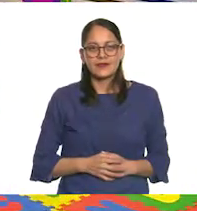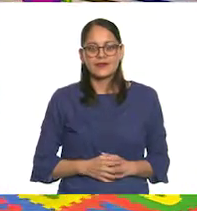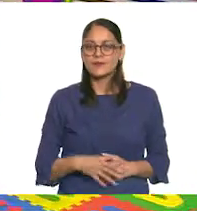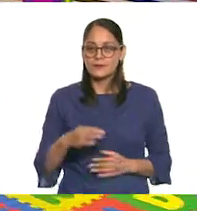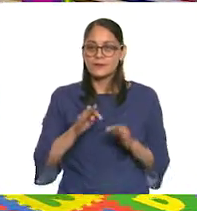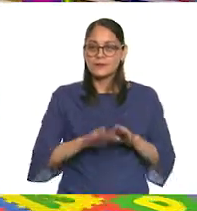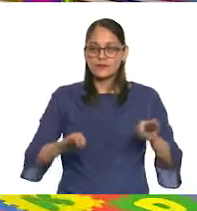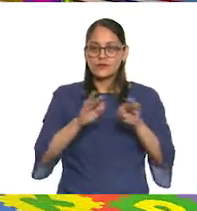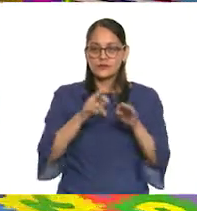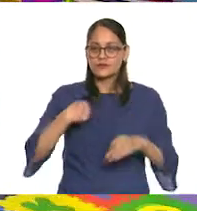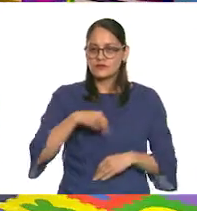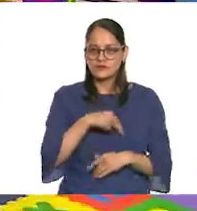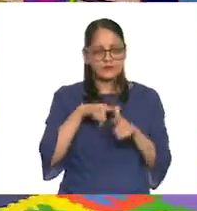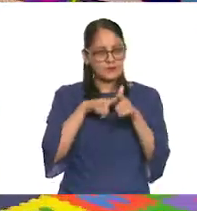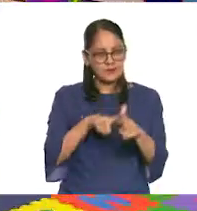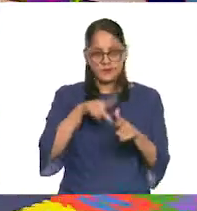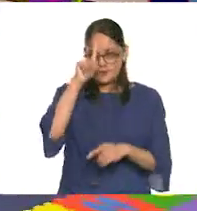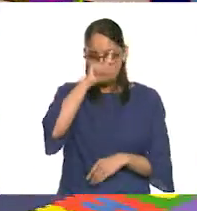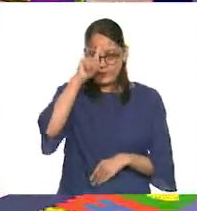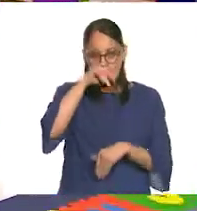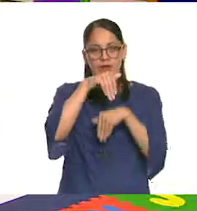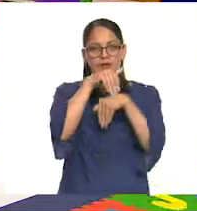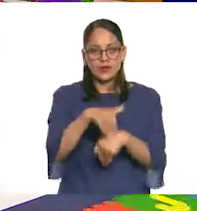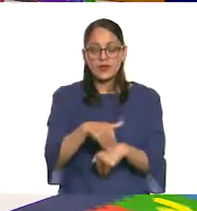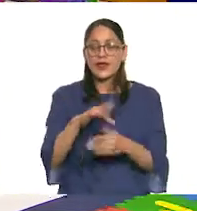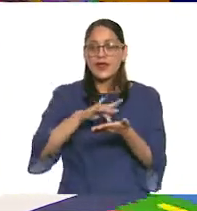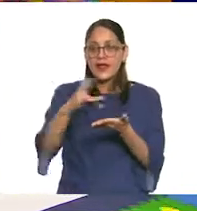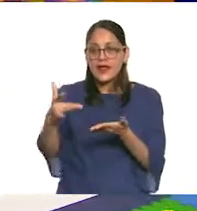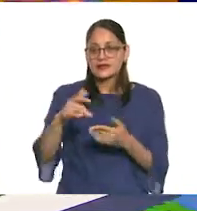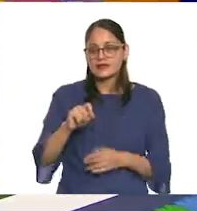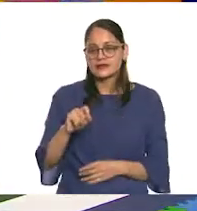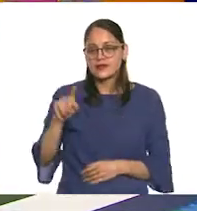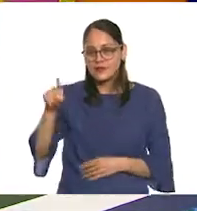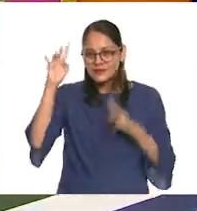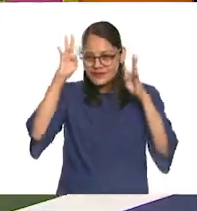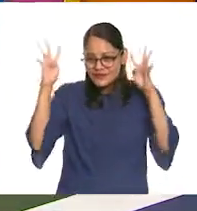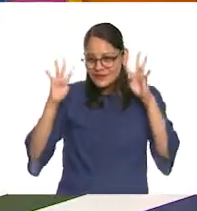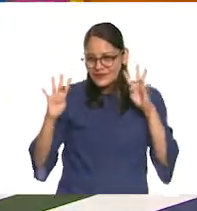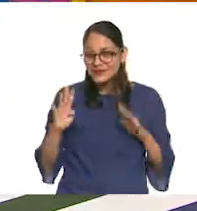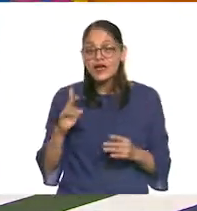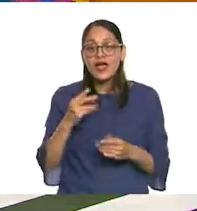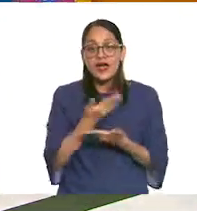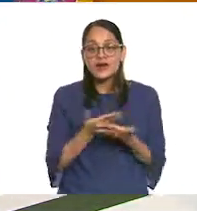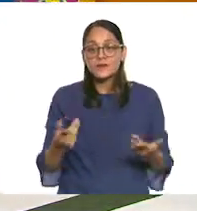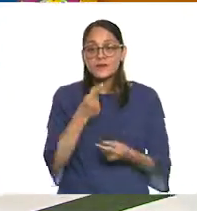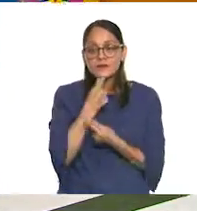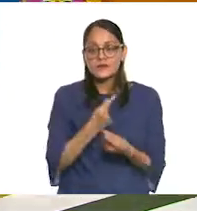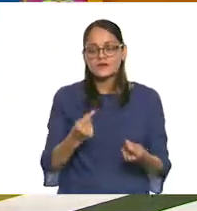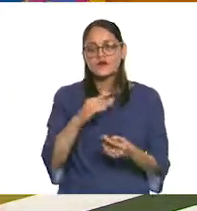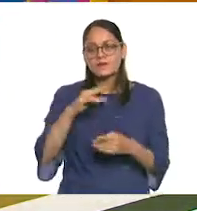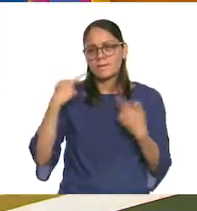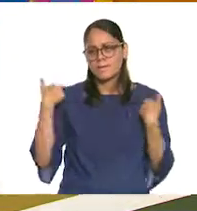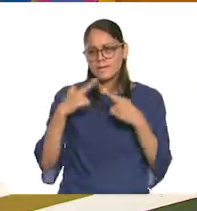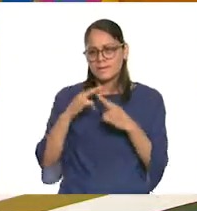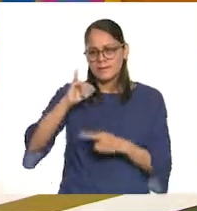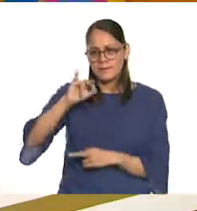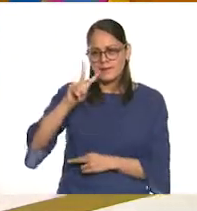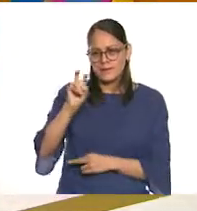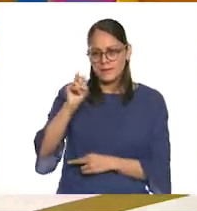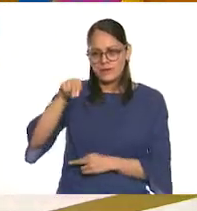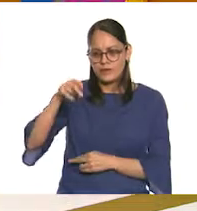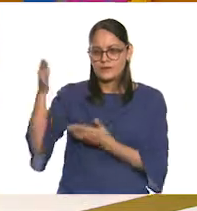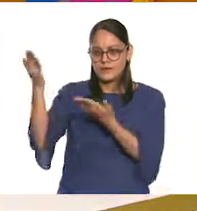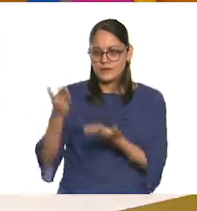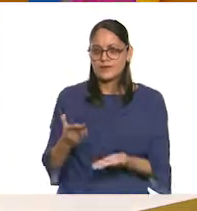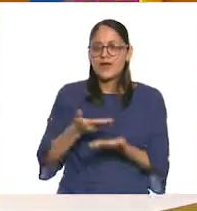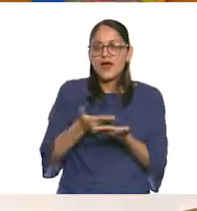Muy importante seguir estas medidas. Muchísimas gracias a Jolisto. Ahora sí, niñas y niños, vamos a pedirle a la maestra Ivonne para que nos explique